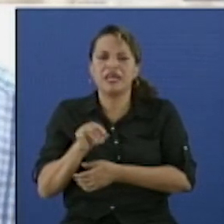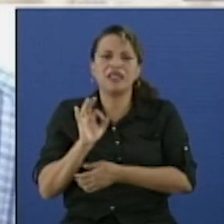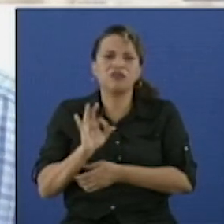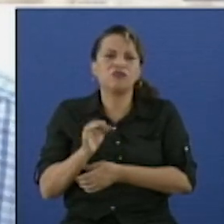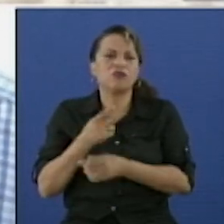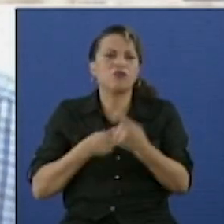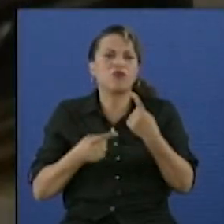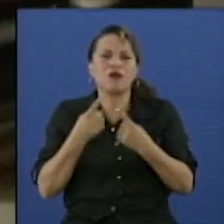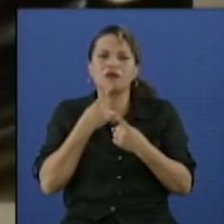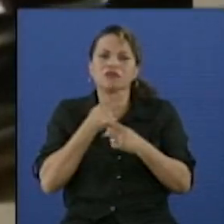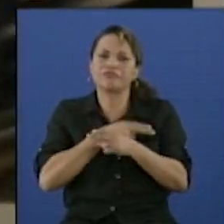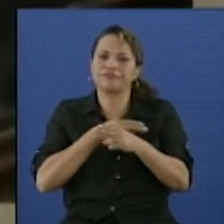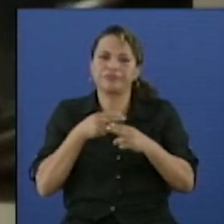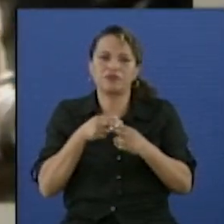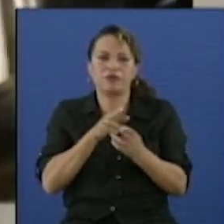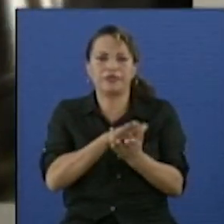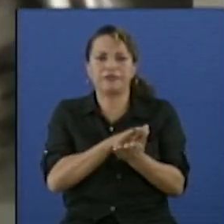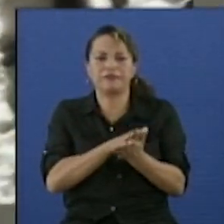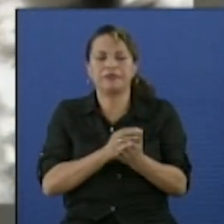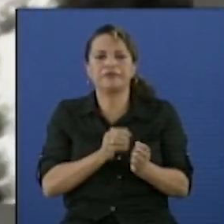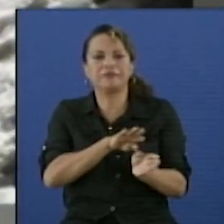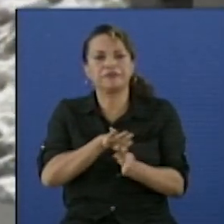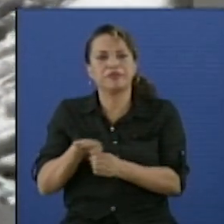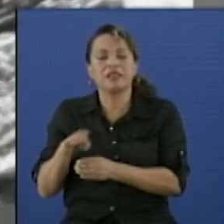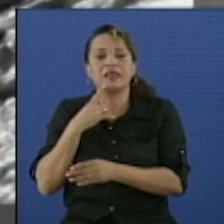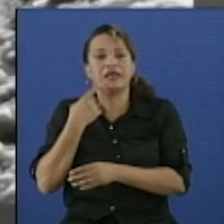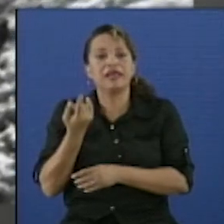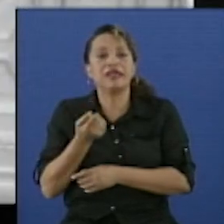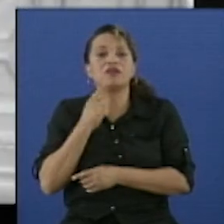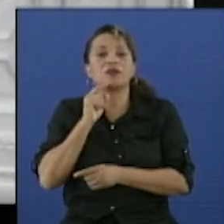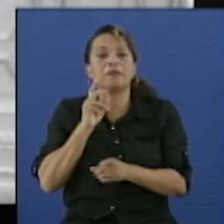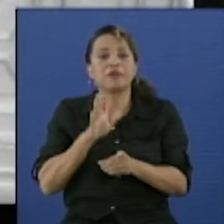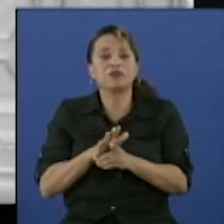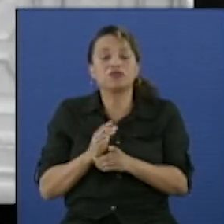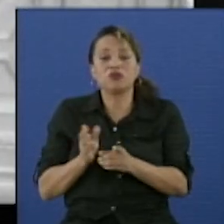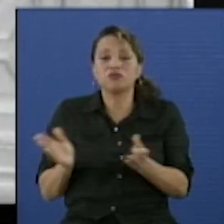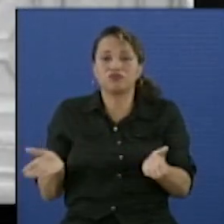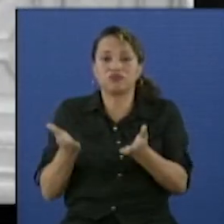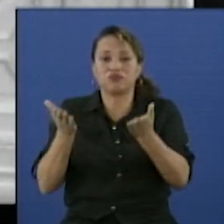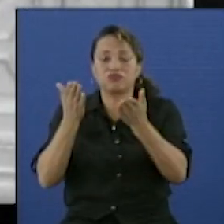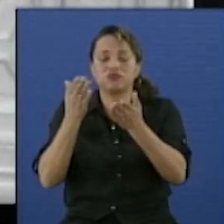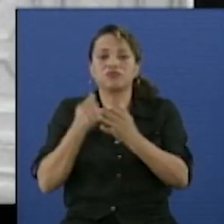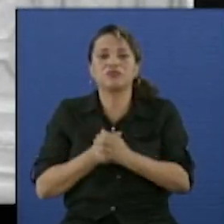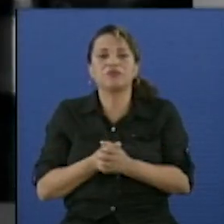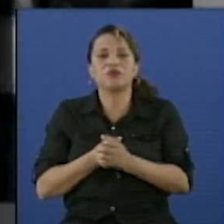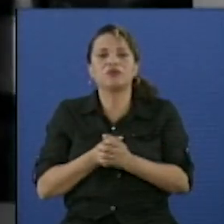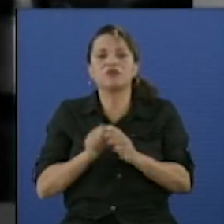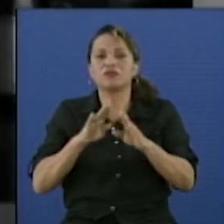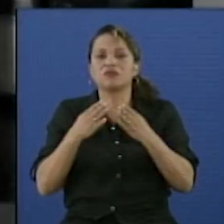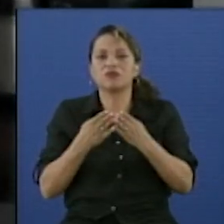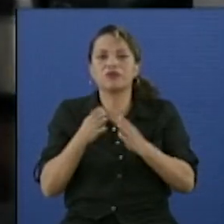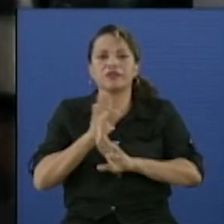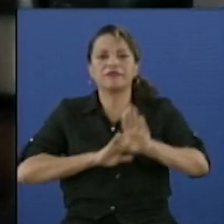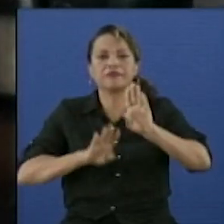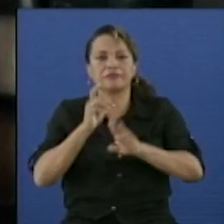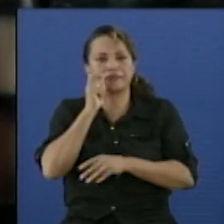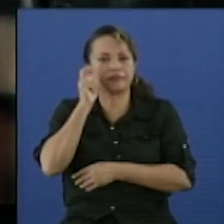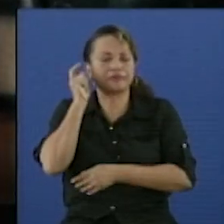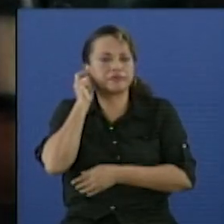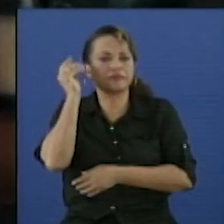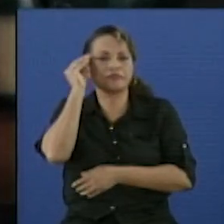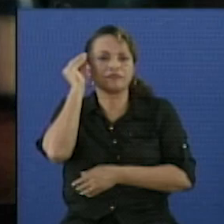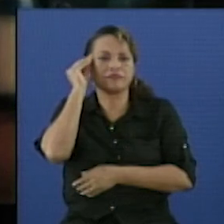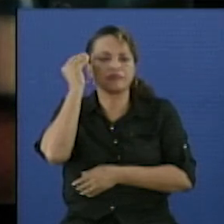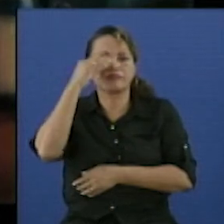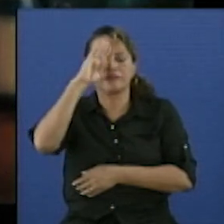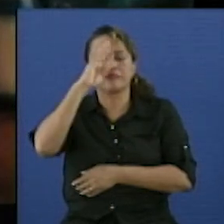como plan piloto. Esta isla creció y se fortaleció en la lucha por la utopía universal del hombre y la mujer, conciencia de